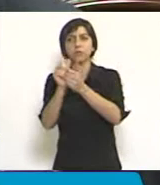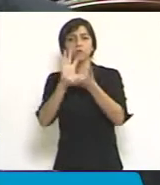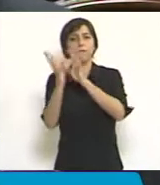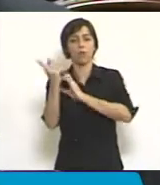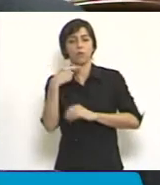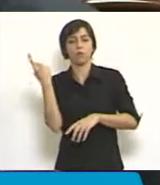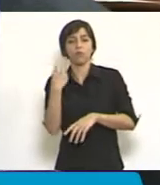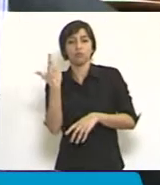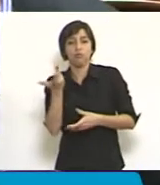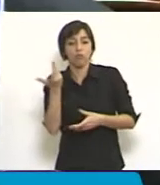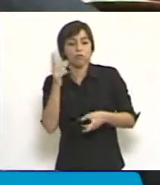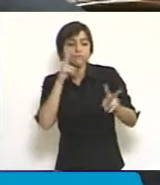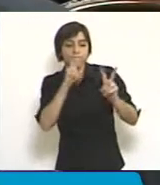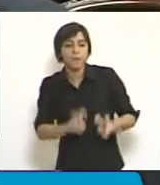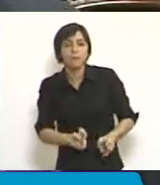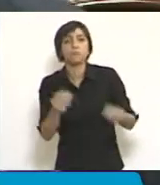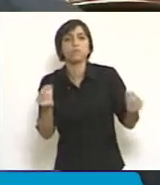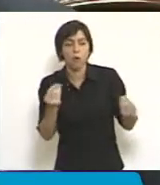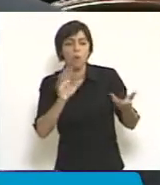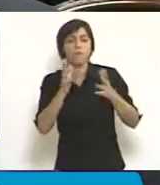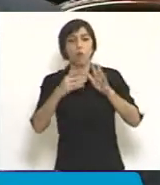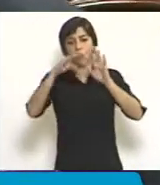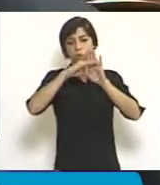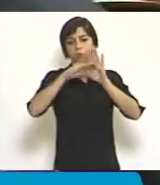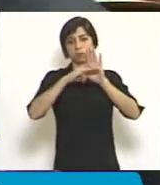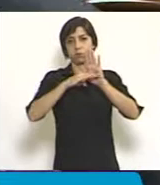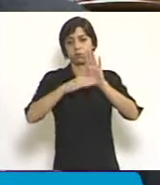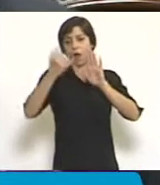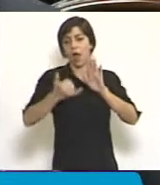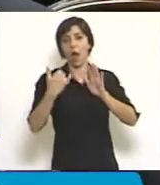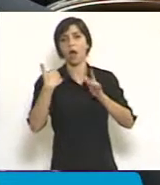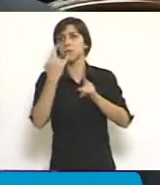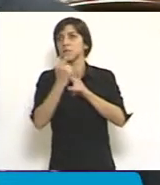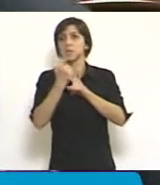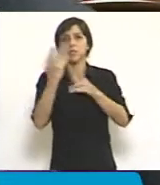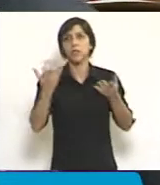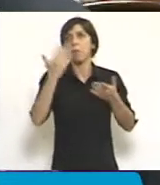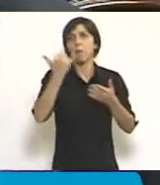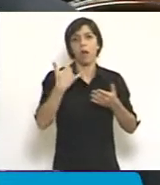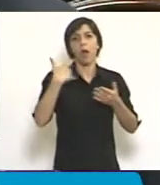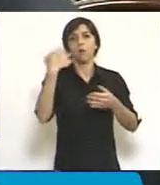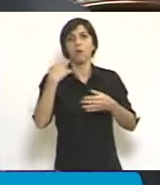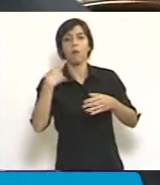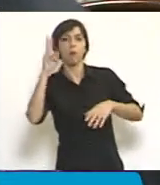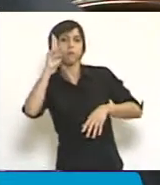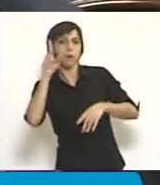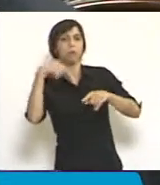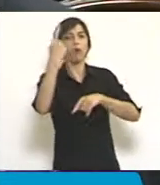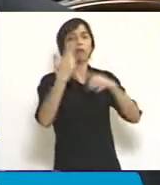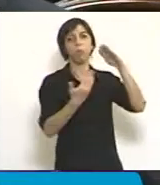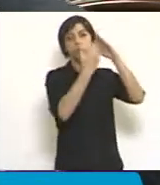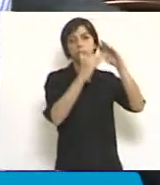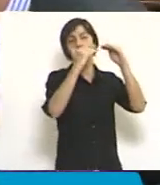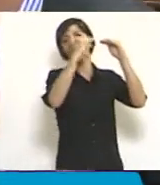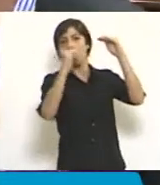son rígidos, estructurados, verticalizados, territorializados. Es decir, este es un debate de